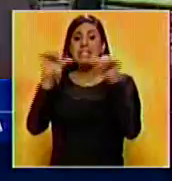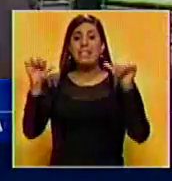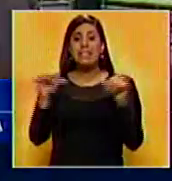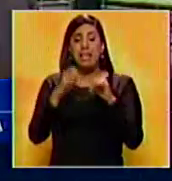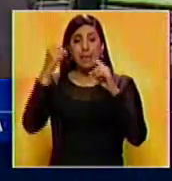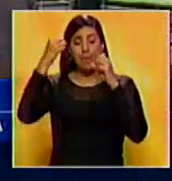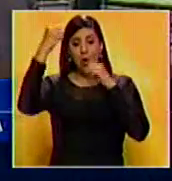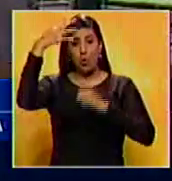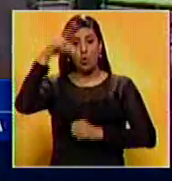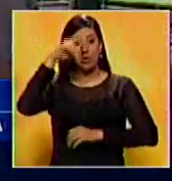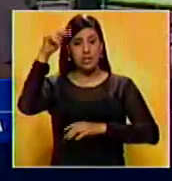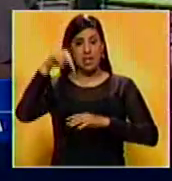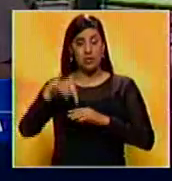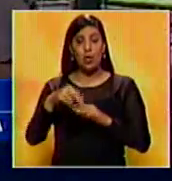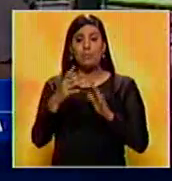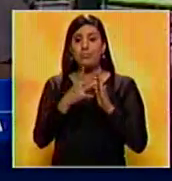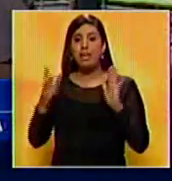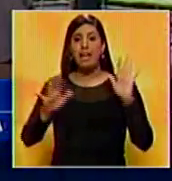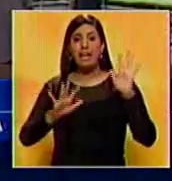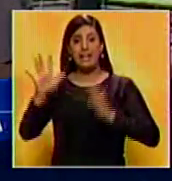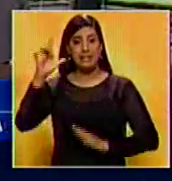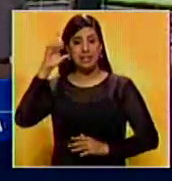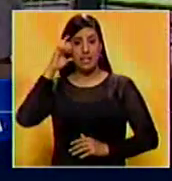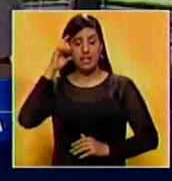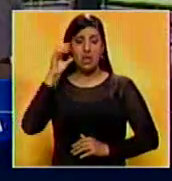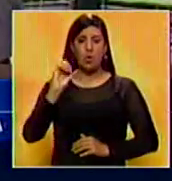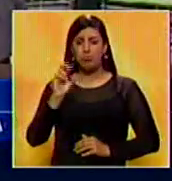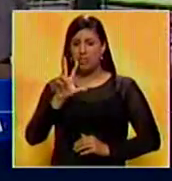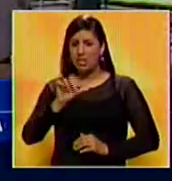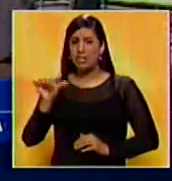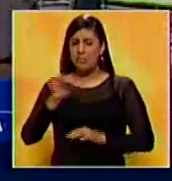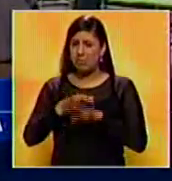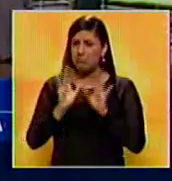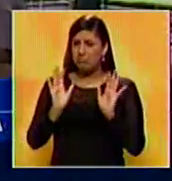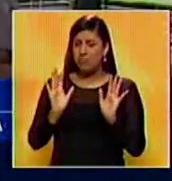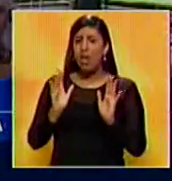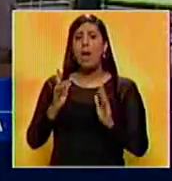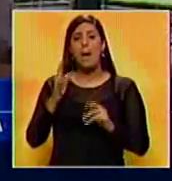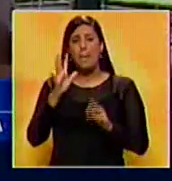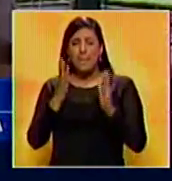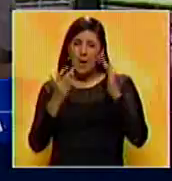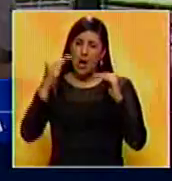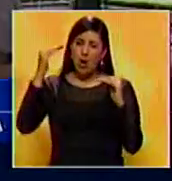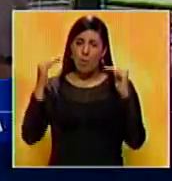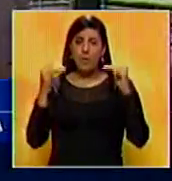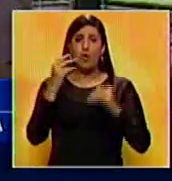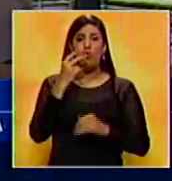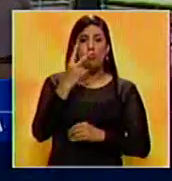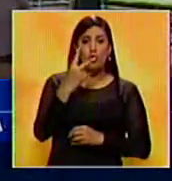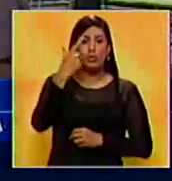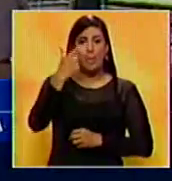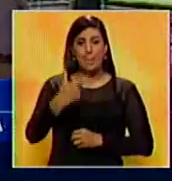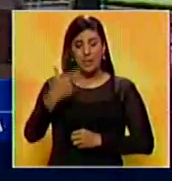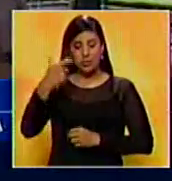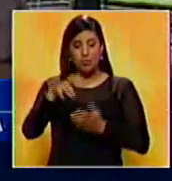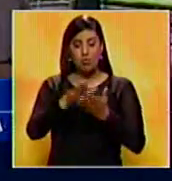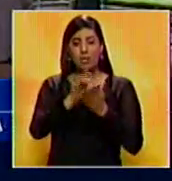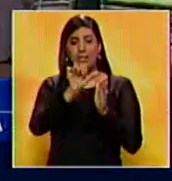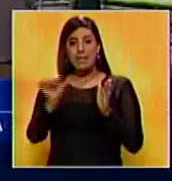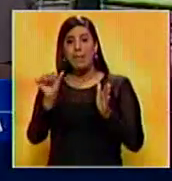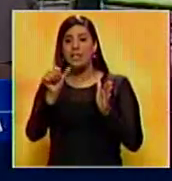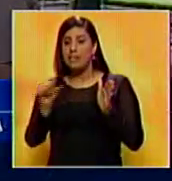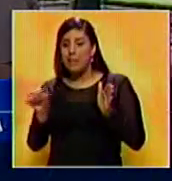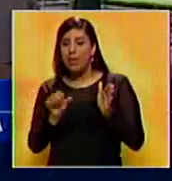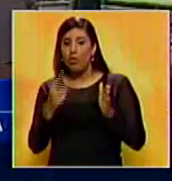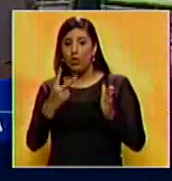Sistema Eléctrico Nacional en un laxo de 15 días, o tres semanas, perdón. Quiere decir un promedio de dos personas fallecidas por semana.